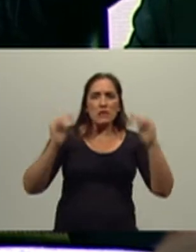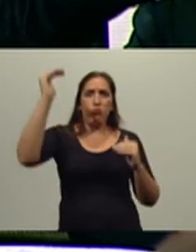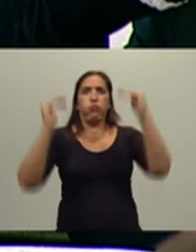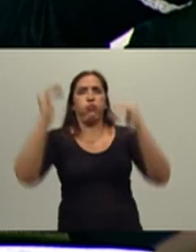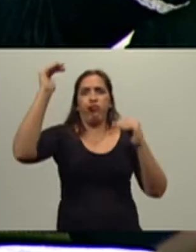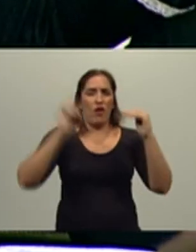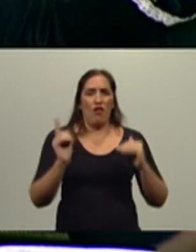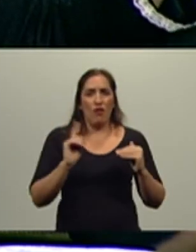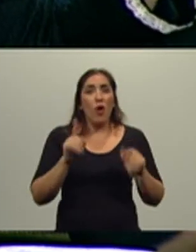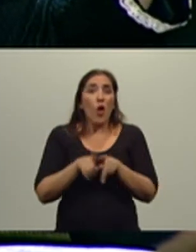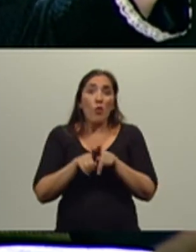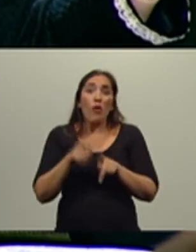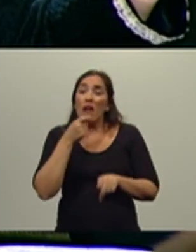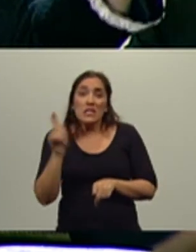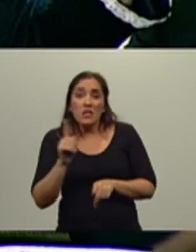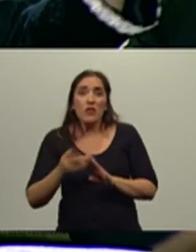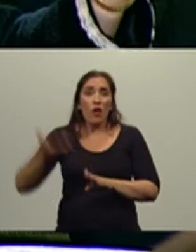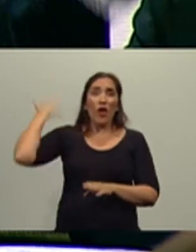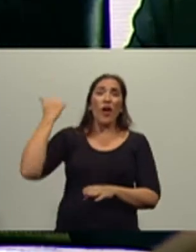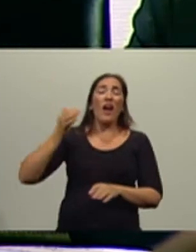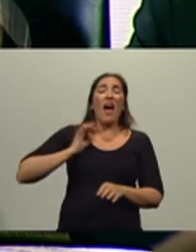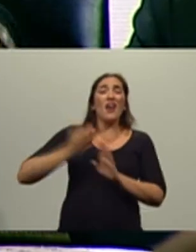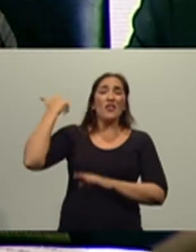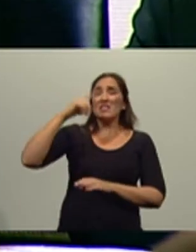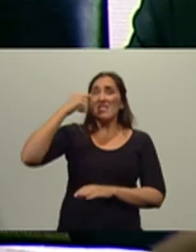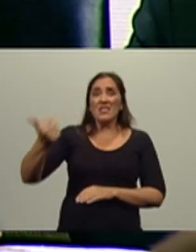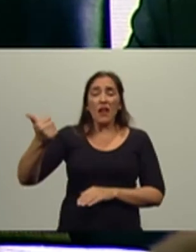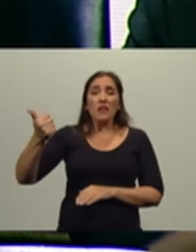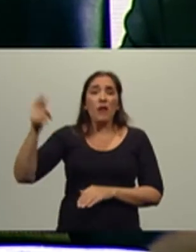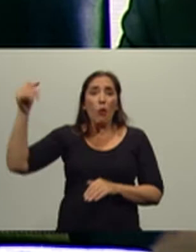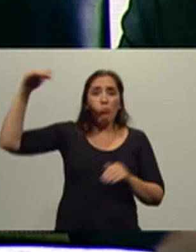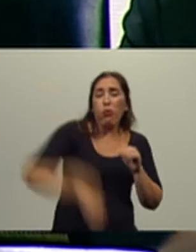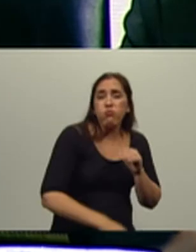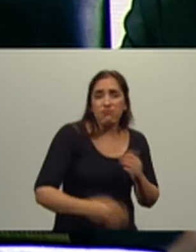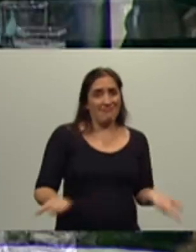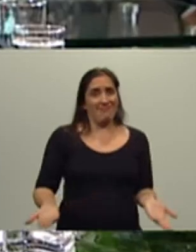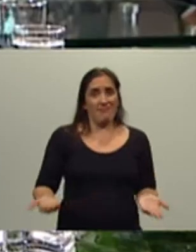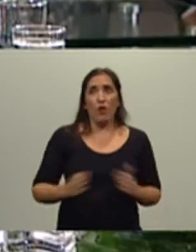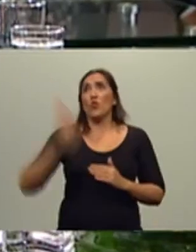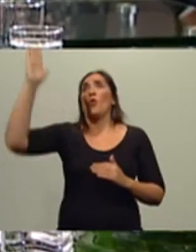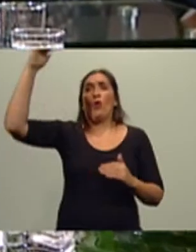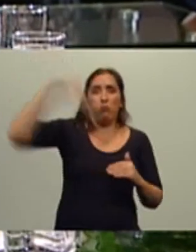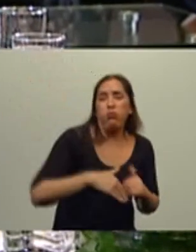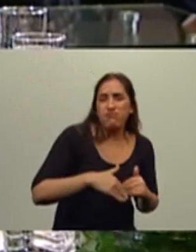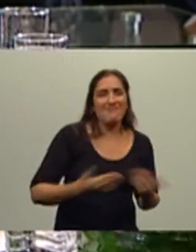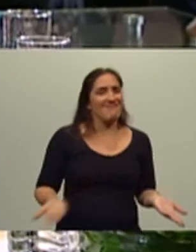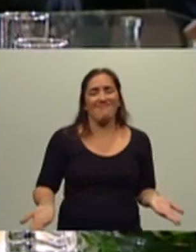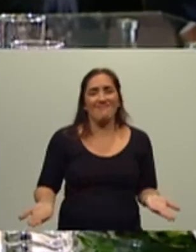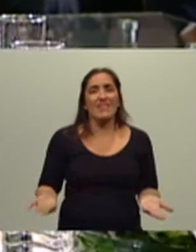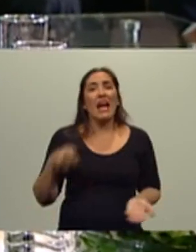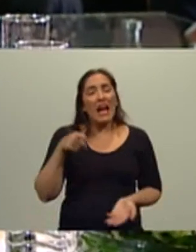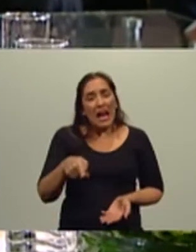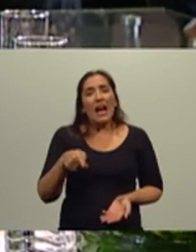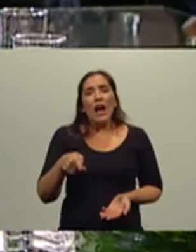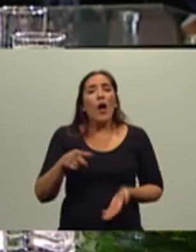en el año 76, la cosecha, pero viste que después, pum, para abajo, porque esas cosas así